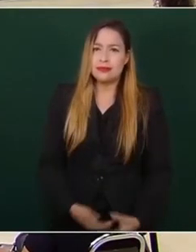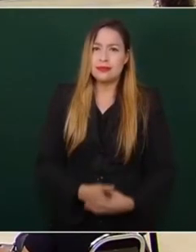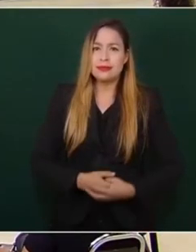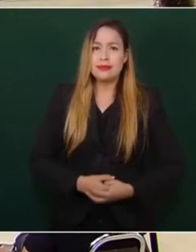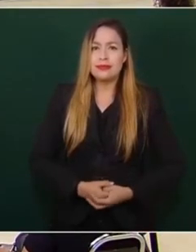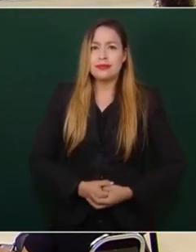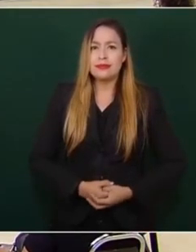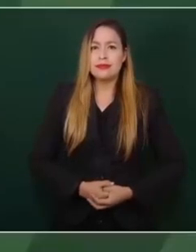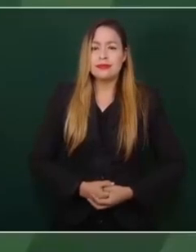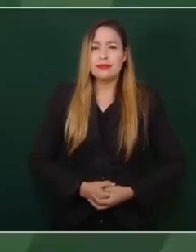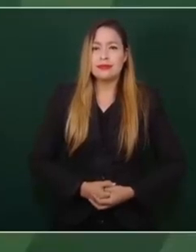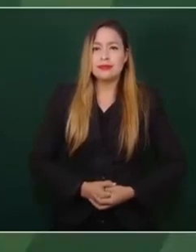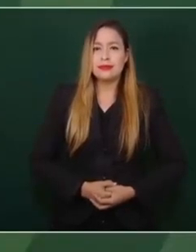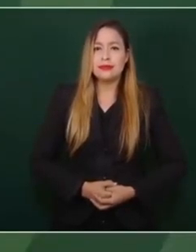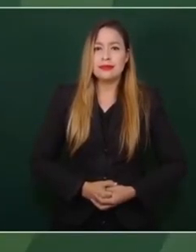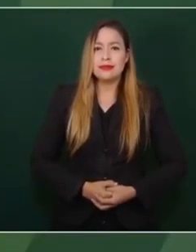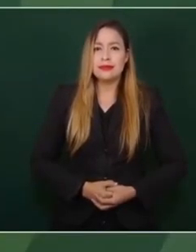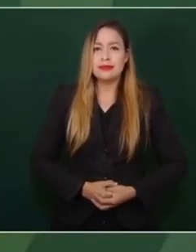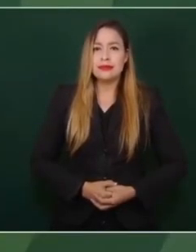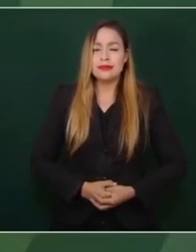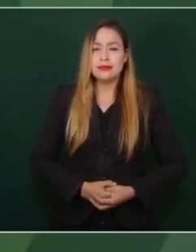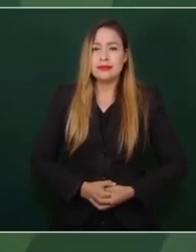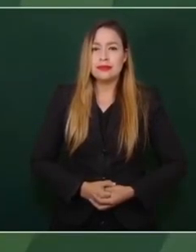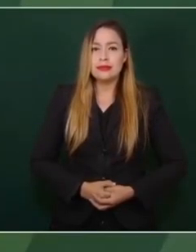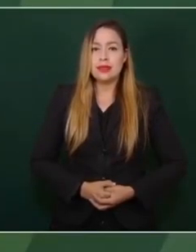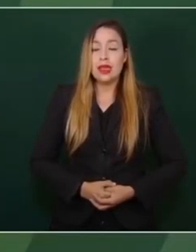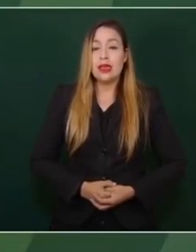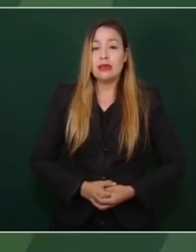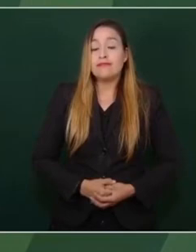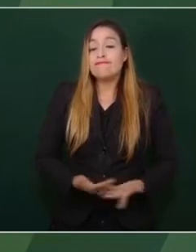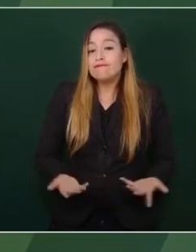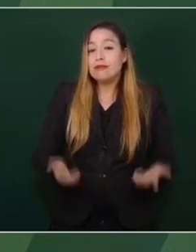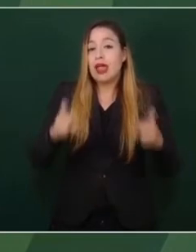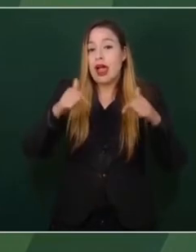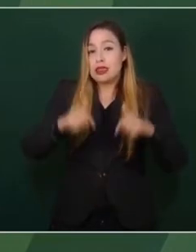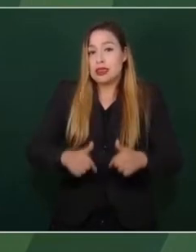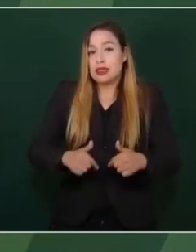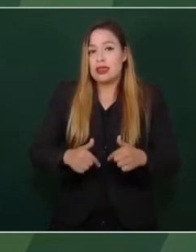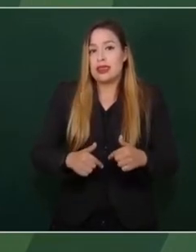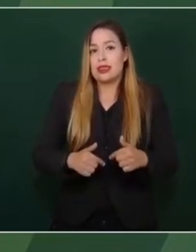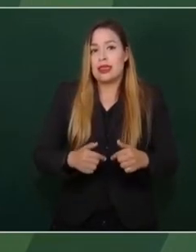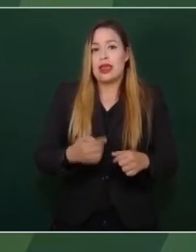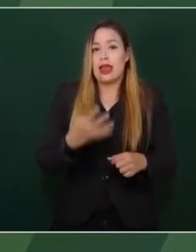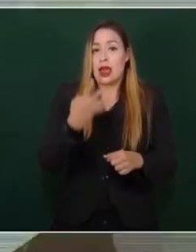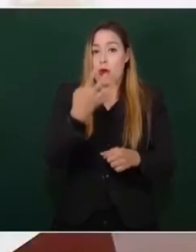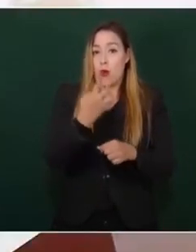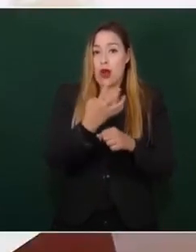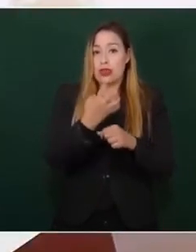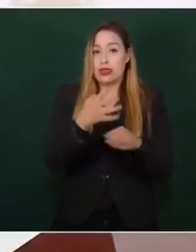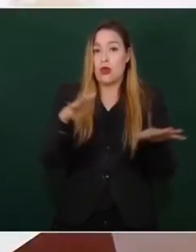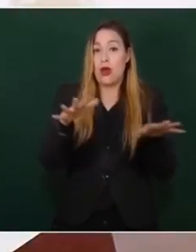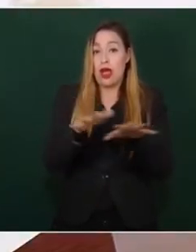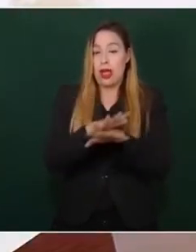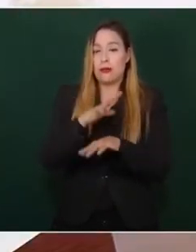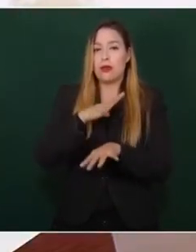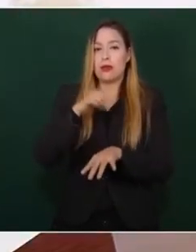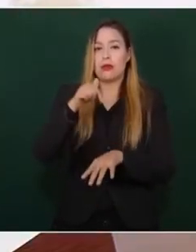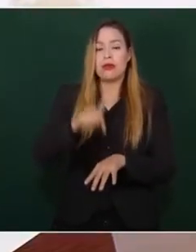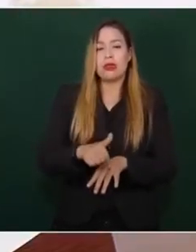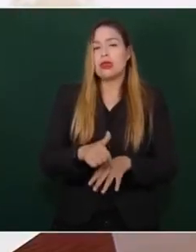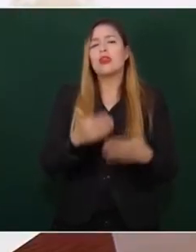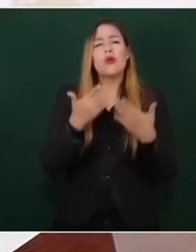nuestro, en esta transformación, no ha habido eso